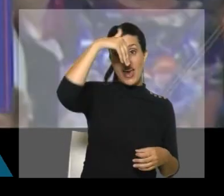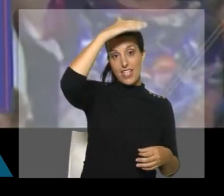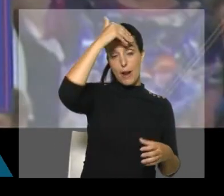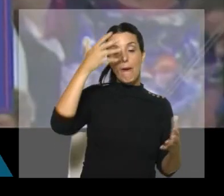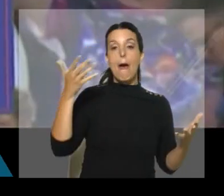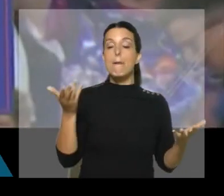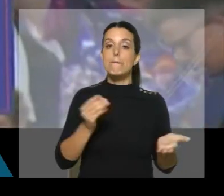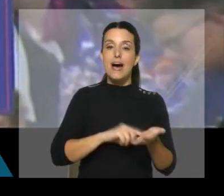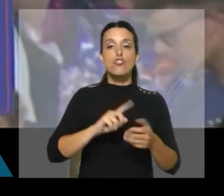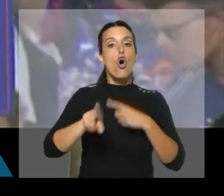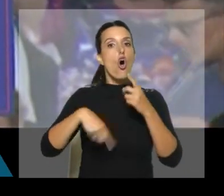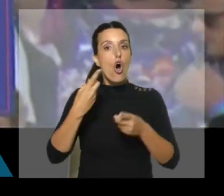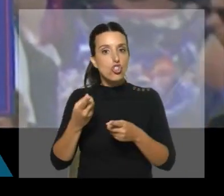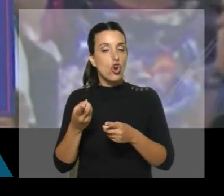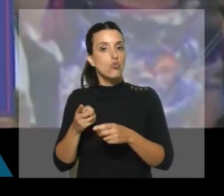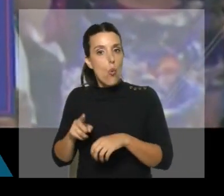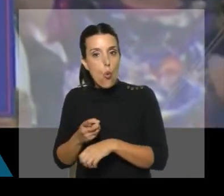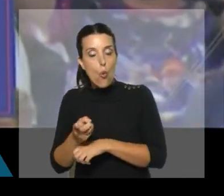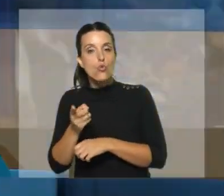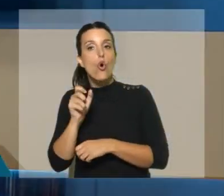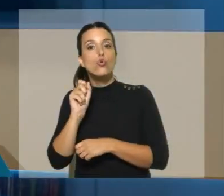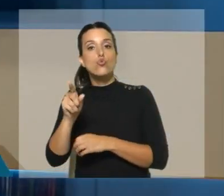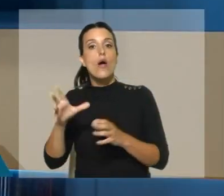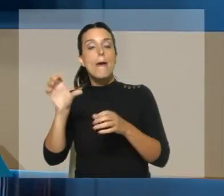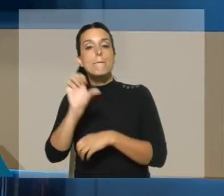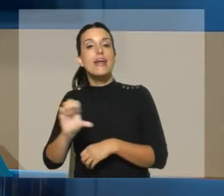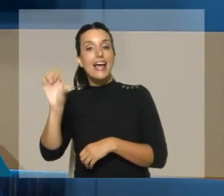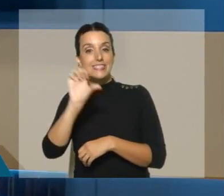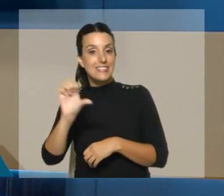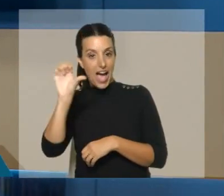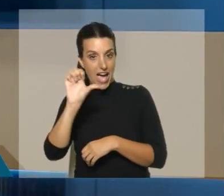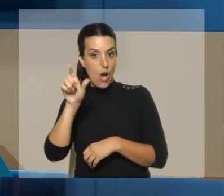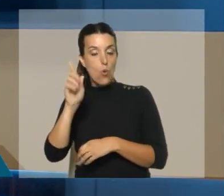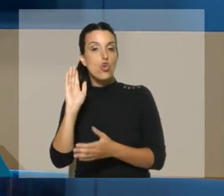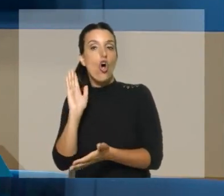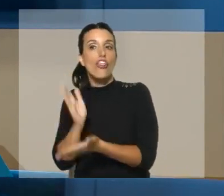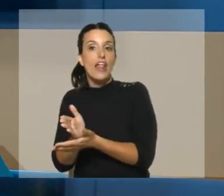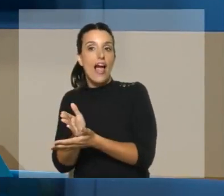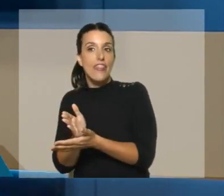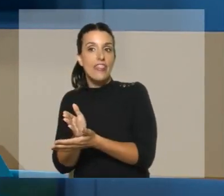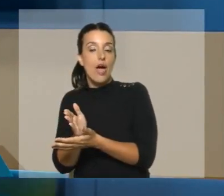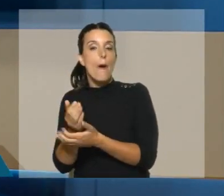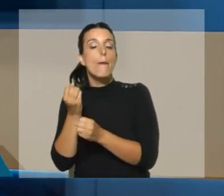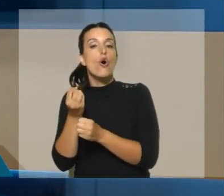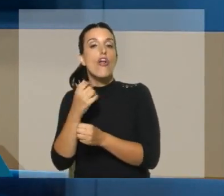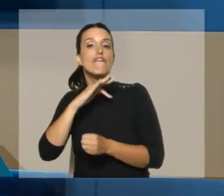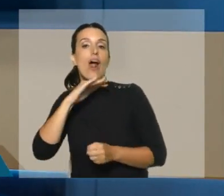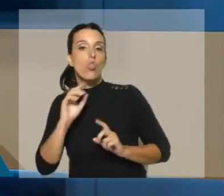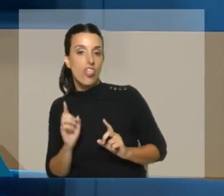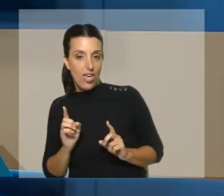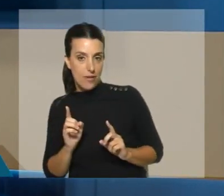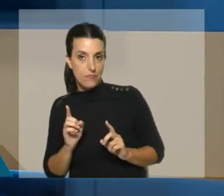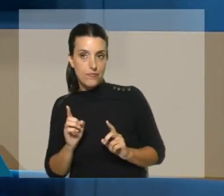atravesando otros procesos, su propia organización, su propia empresa fue condenada por fraude recientemente,